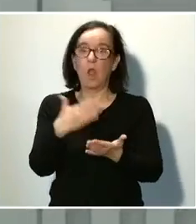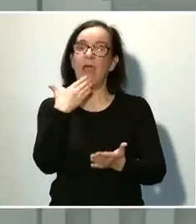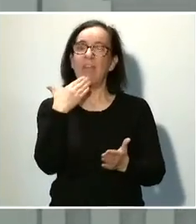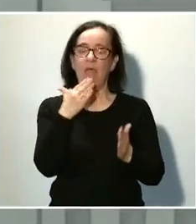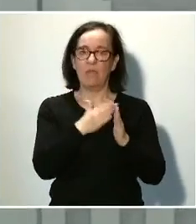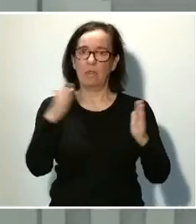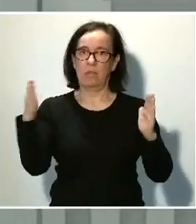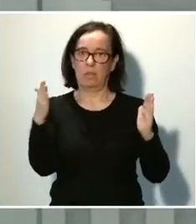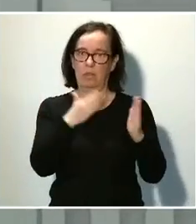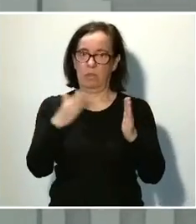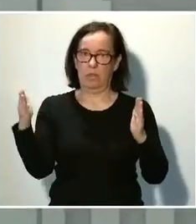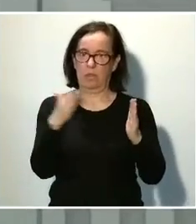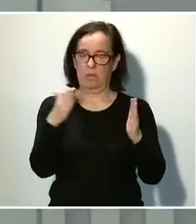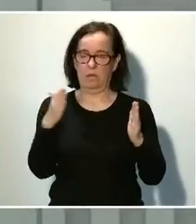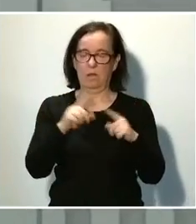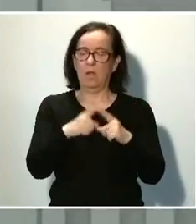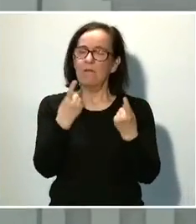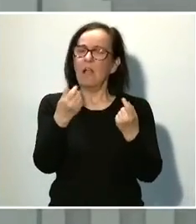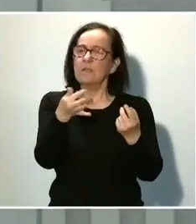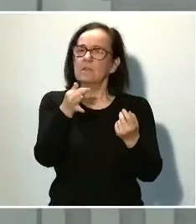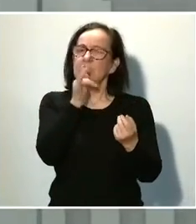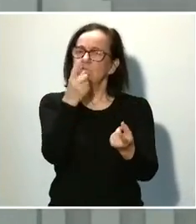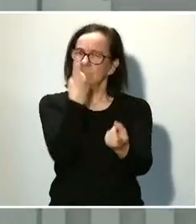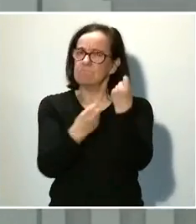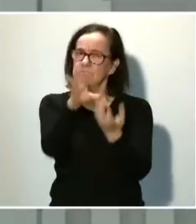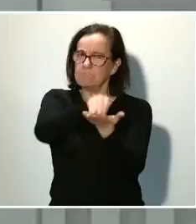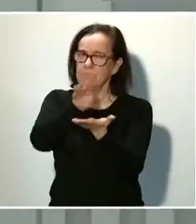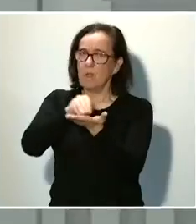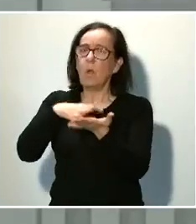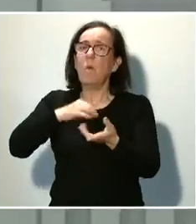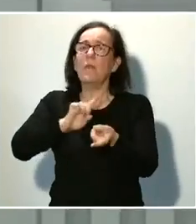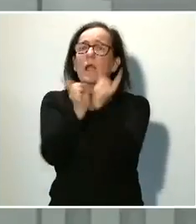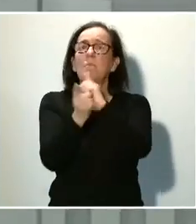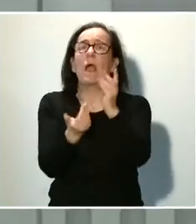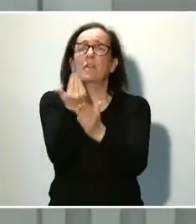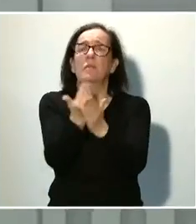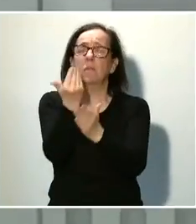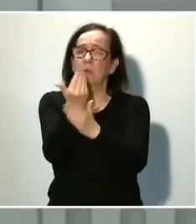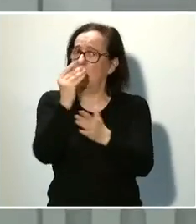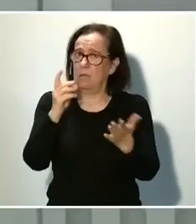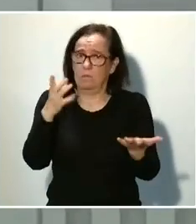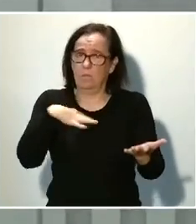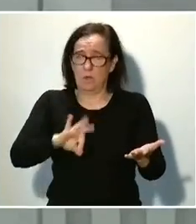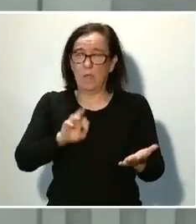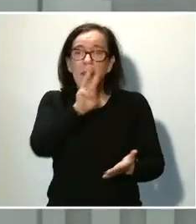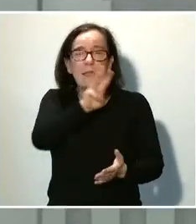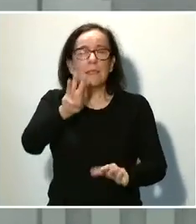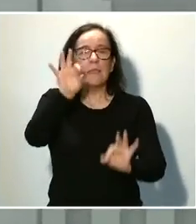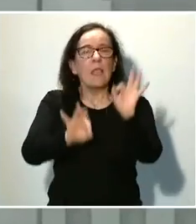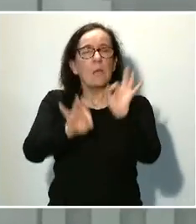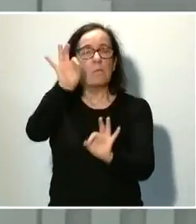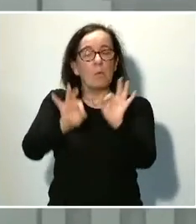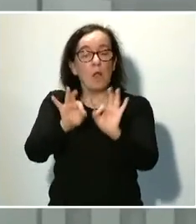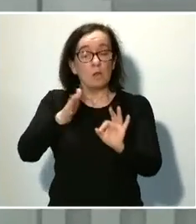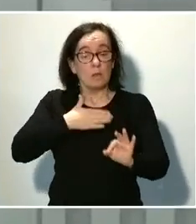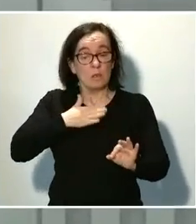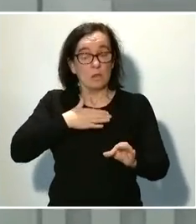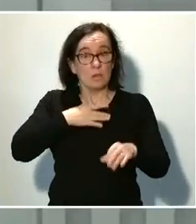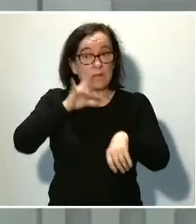que nos faltan todavía información, por lo tanto, esto puede cambiar día a día. Sabemos que el 33% de nuestros casos tienen